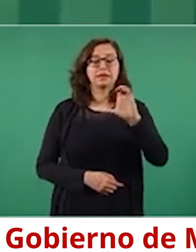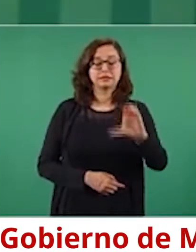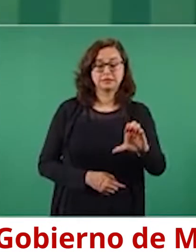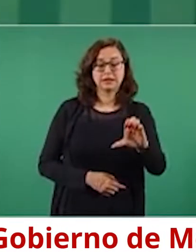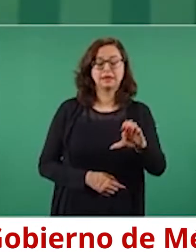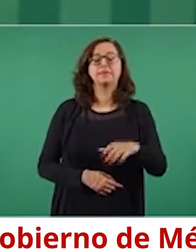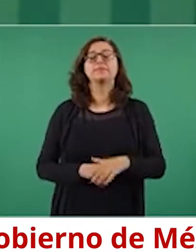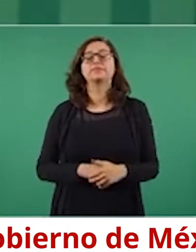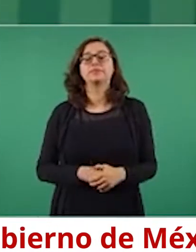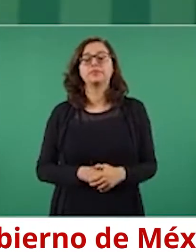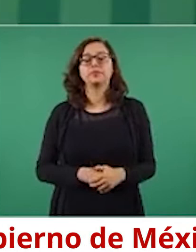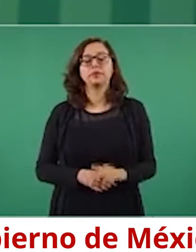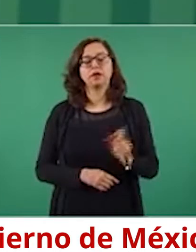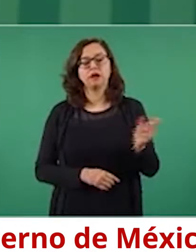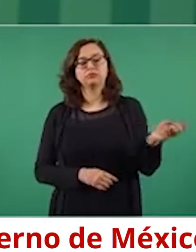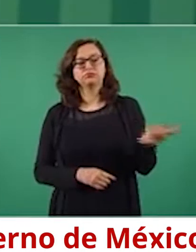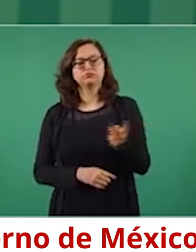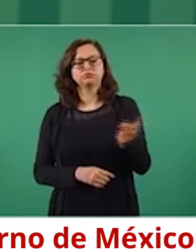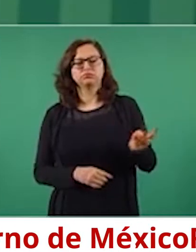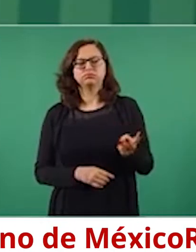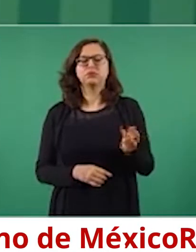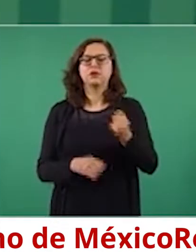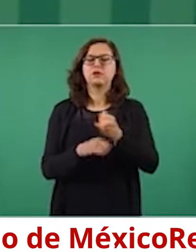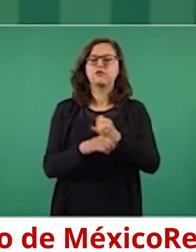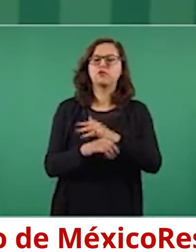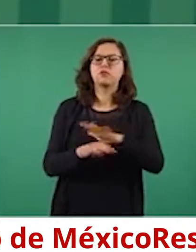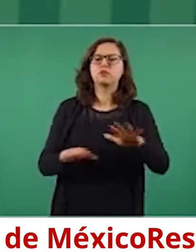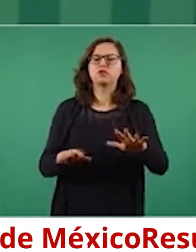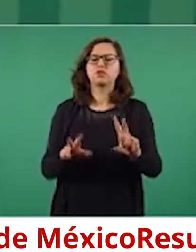sobre la liberación de presos.